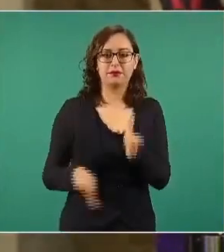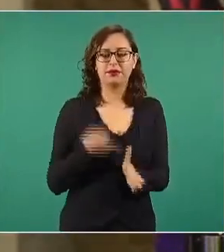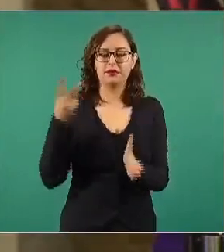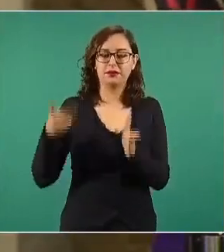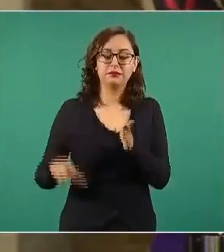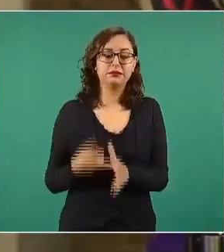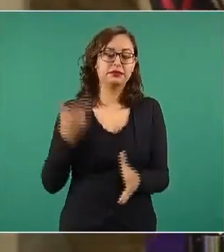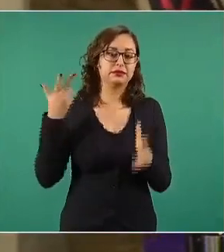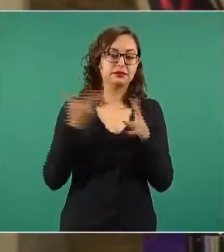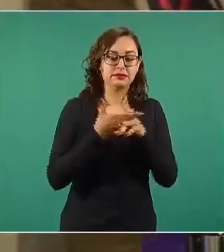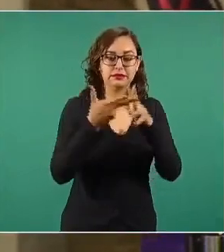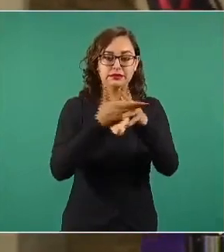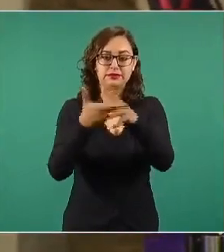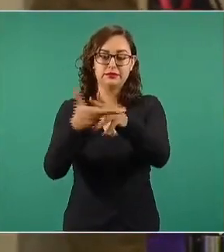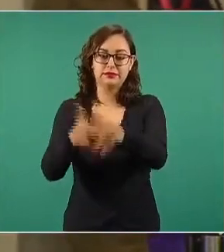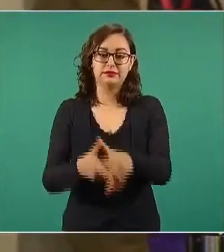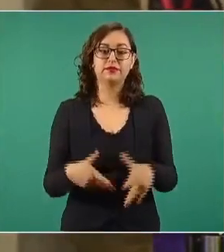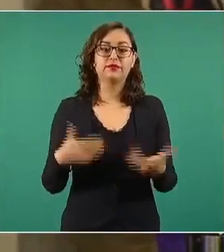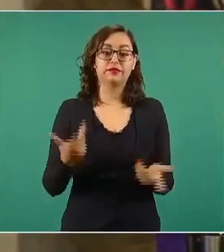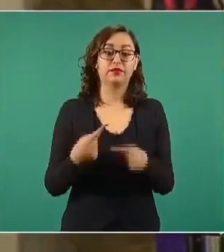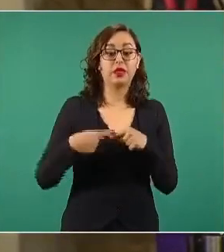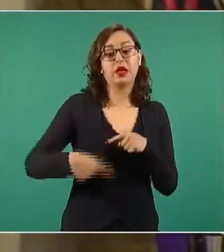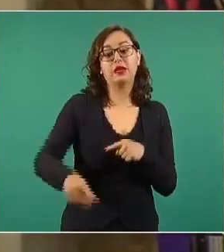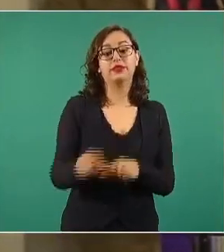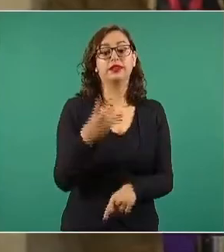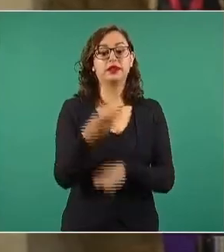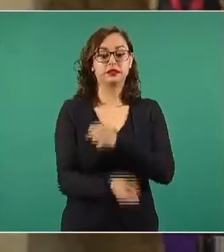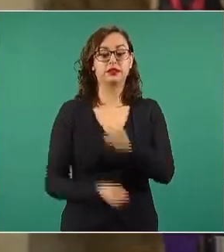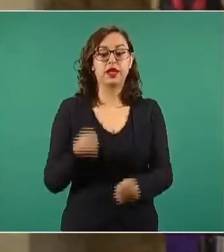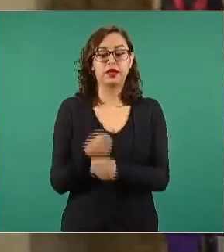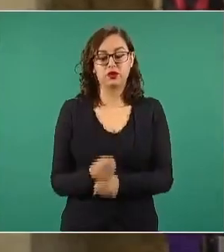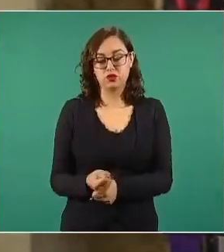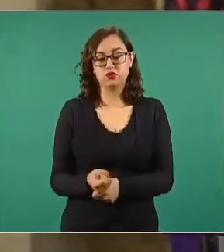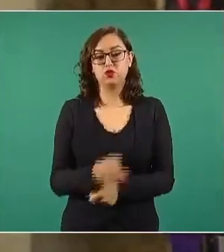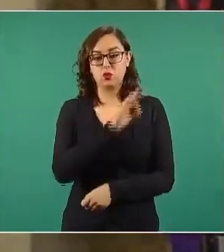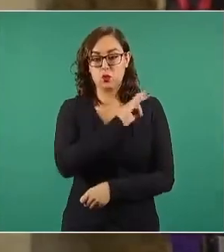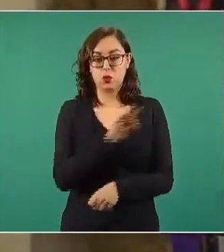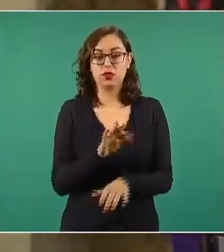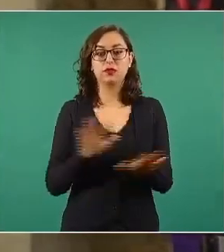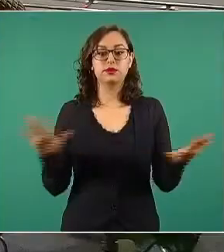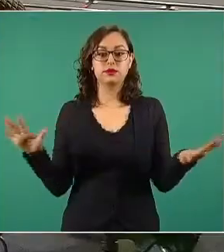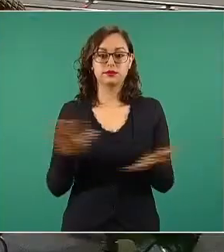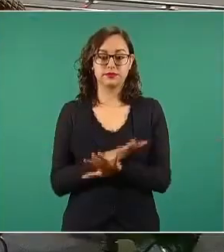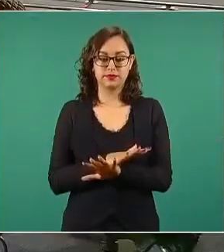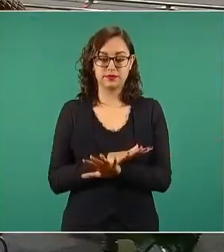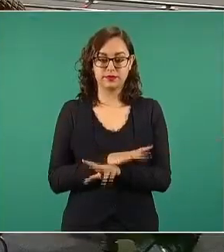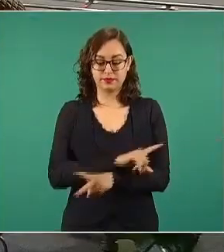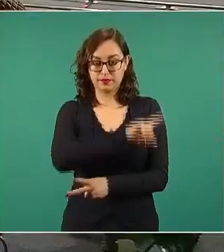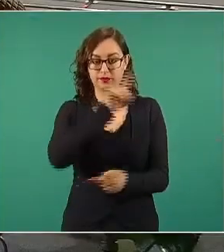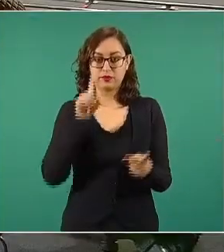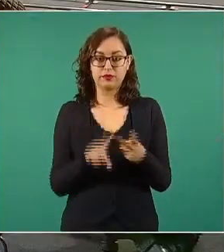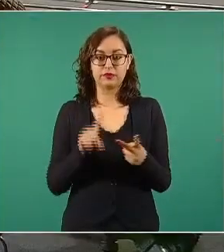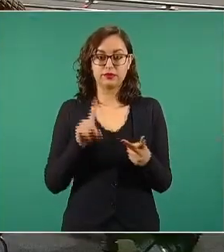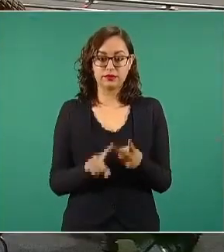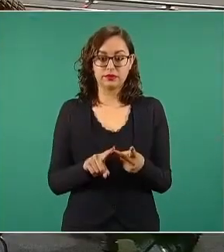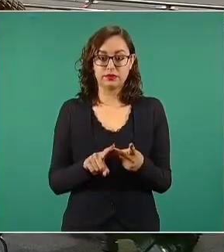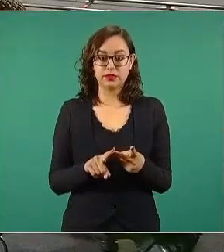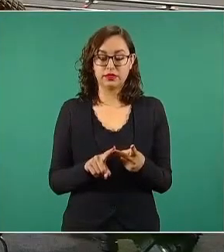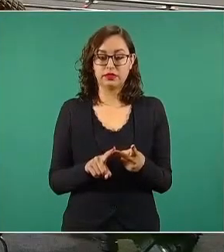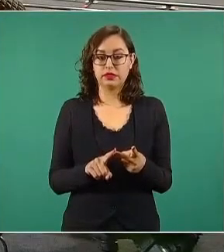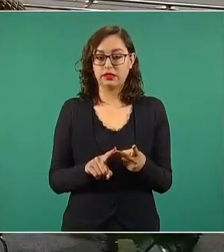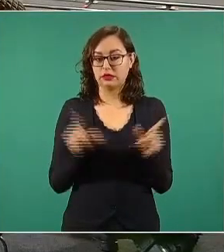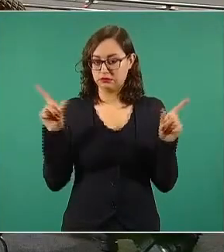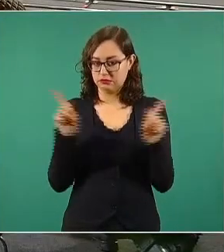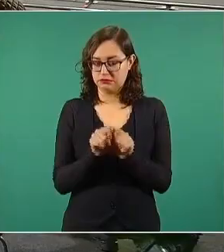cambiar en el segundo trienio del presidente López Obrador. La segunda también va a ser muy